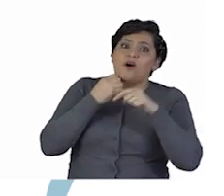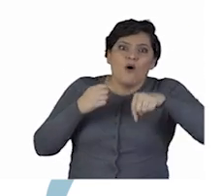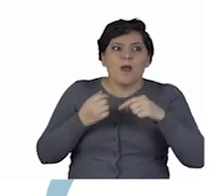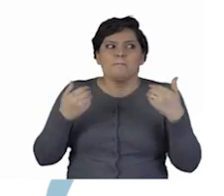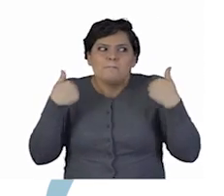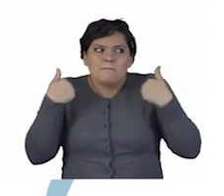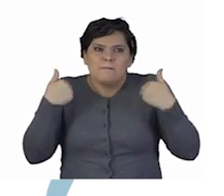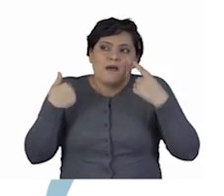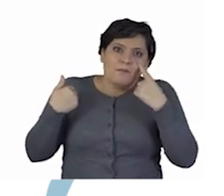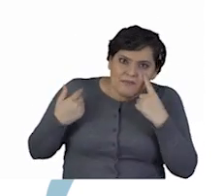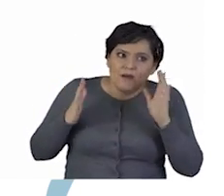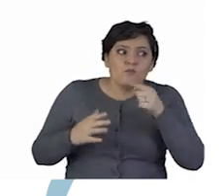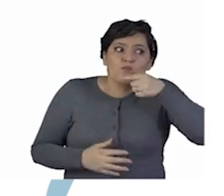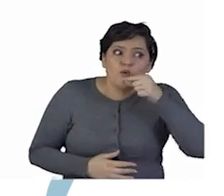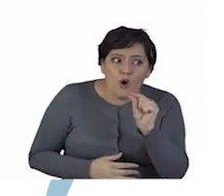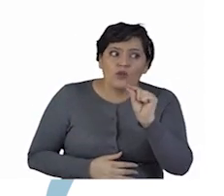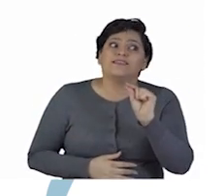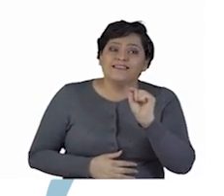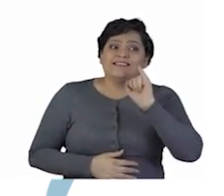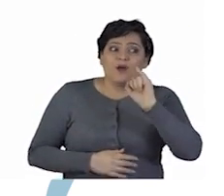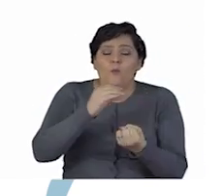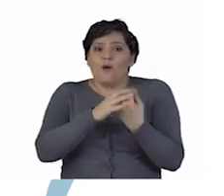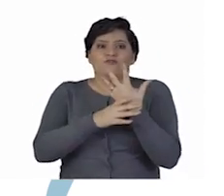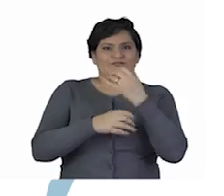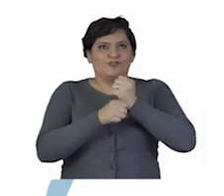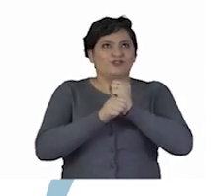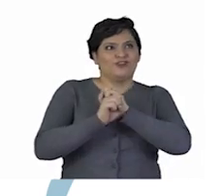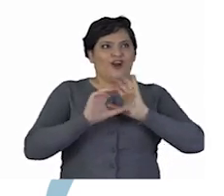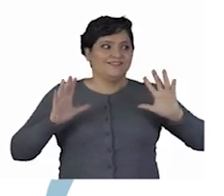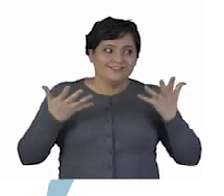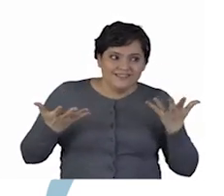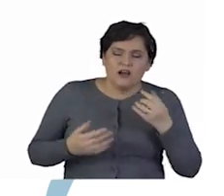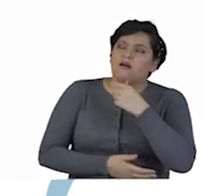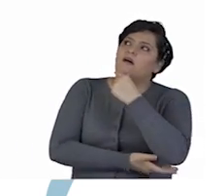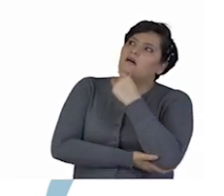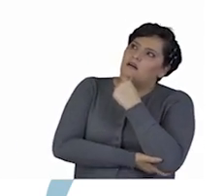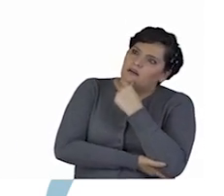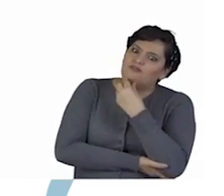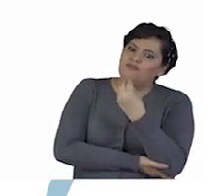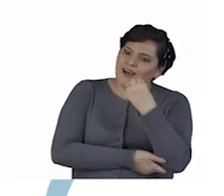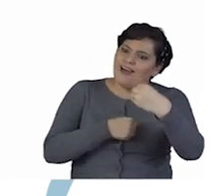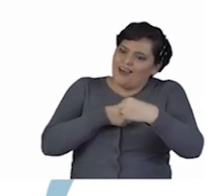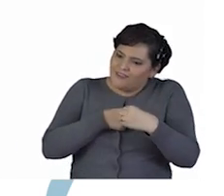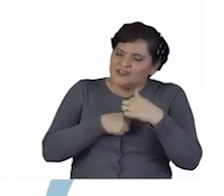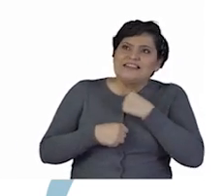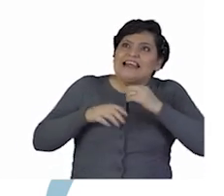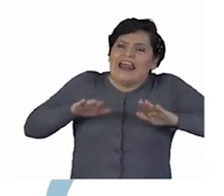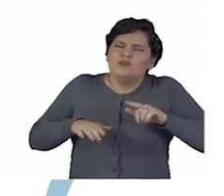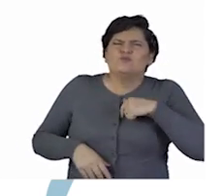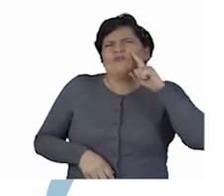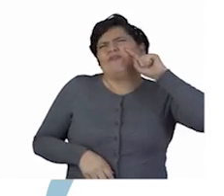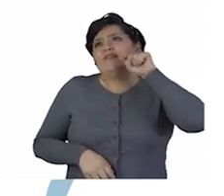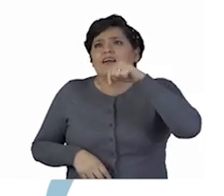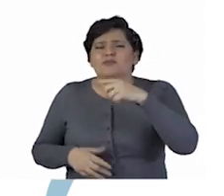estamos preparando para un gran ensayo, porque pronto, muy pronto, volveremos a dar una función. ¡Qué buena noticia! Me encantaría quedarme. Este